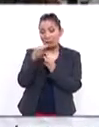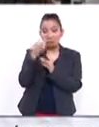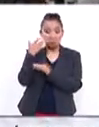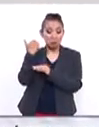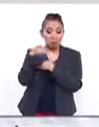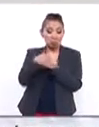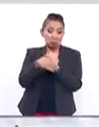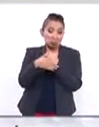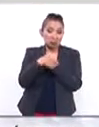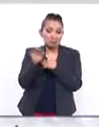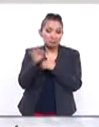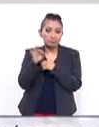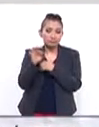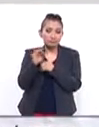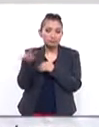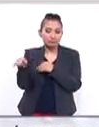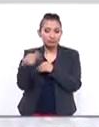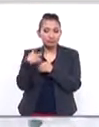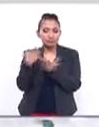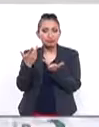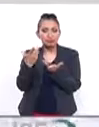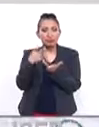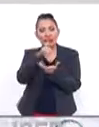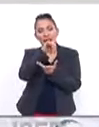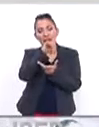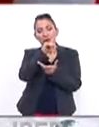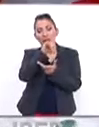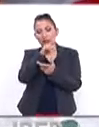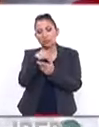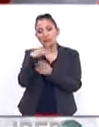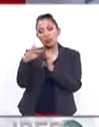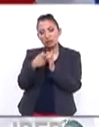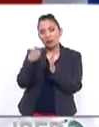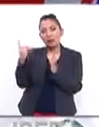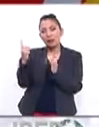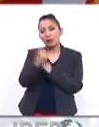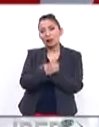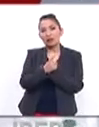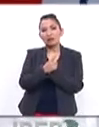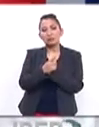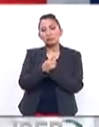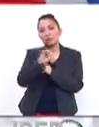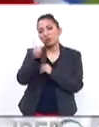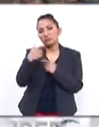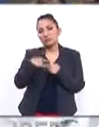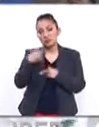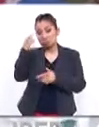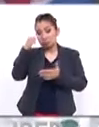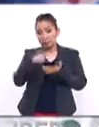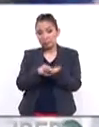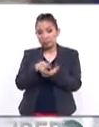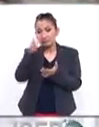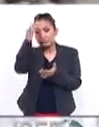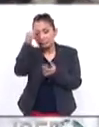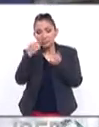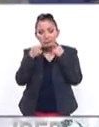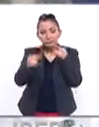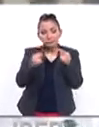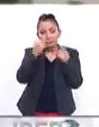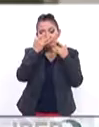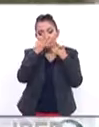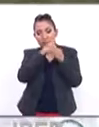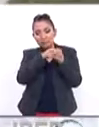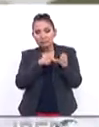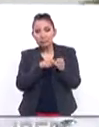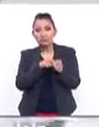horizonte, pues andan regresando los laboristas y andan regresando el ciudadano y Corbin. Entonces, yo creo que un acuerdo de retirada,